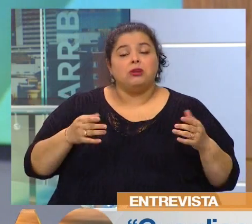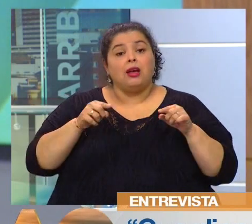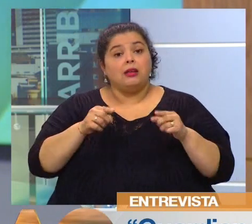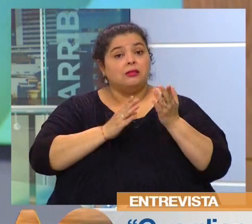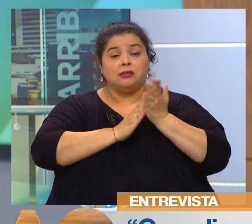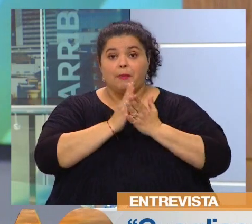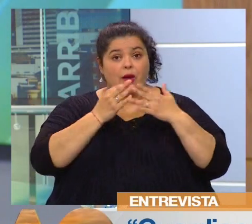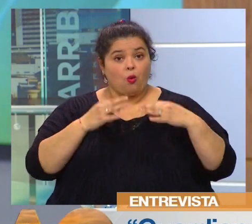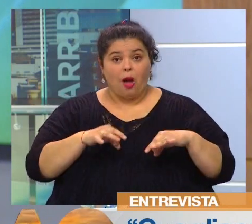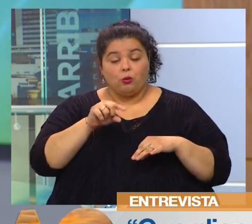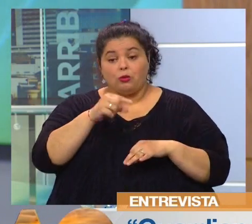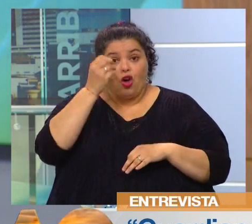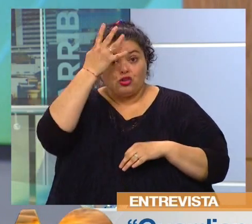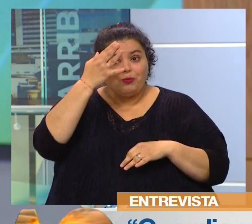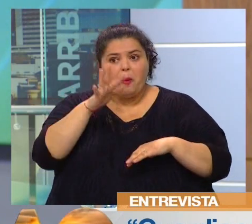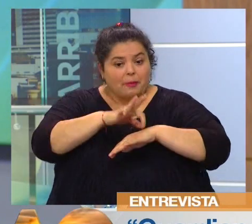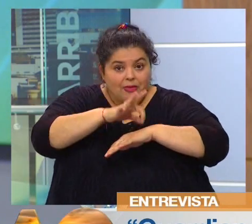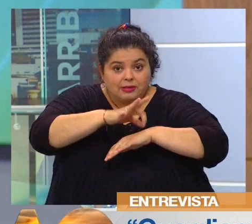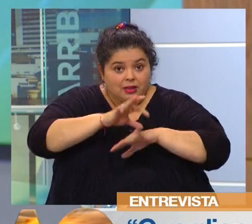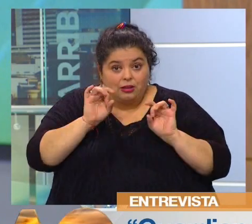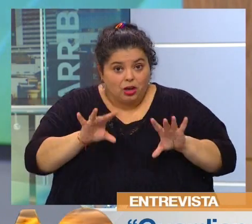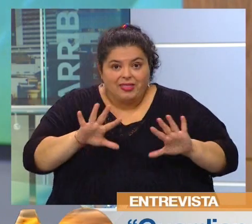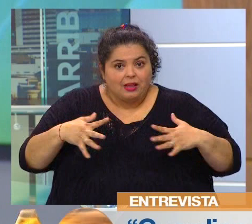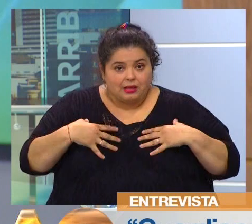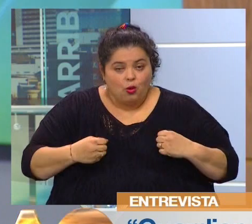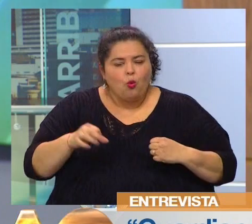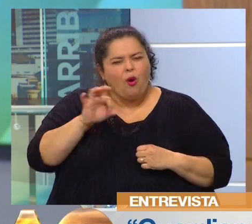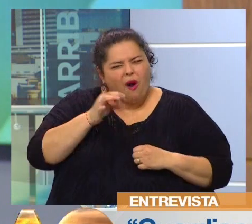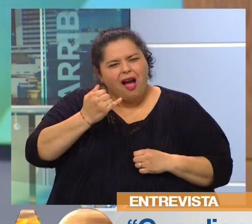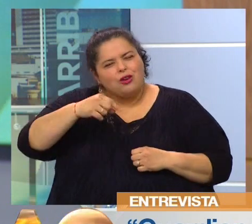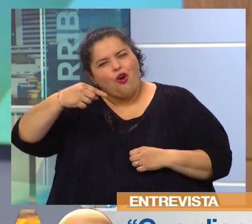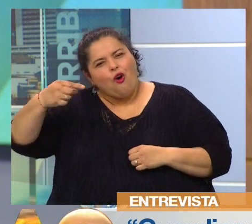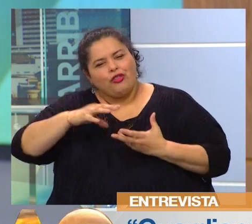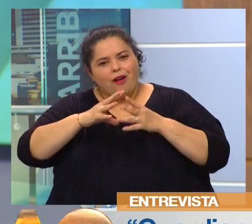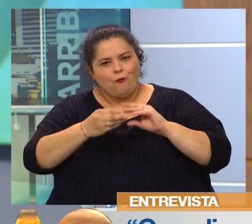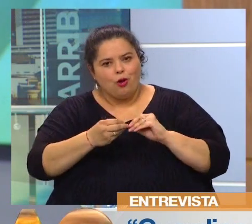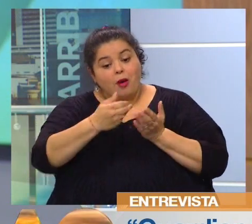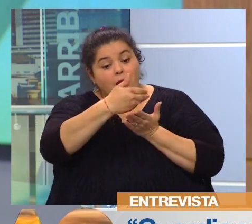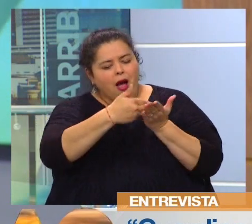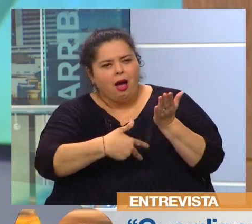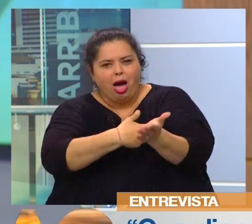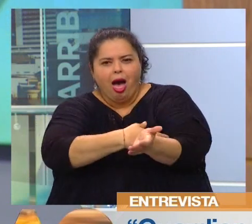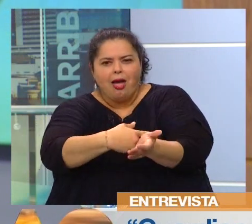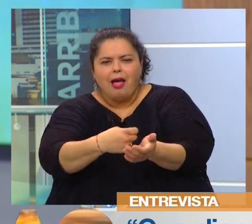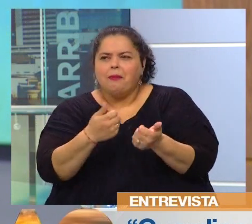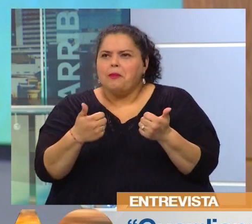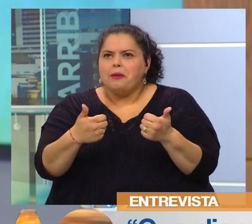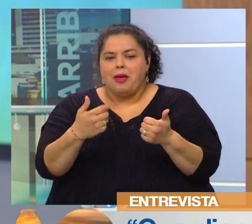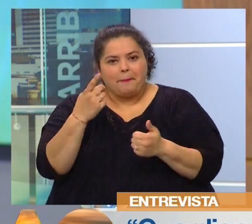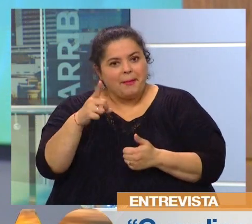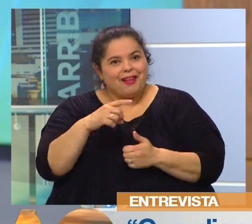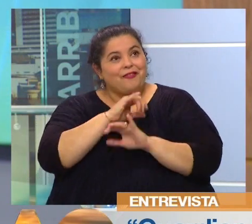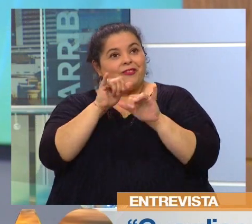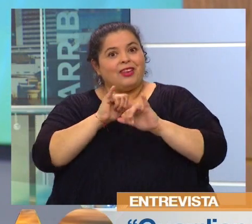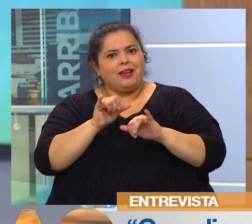solamente médico hegemónico de lo que es la salud, y porque los papeles y los análisis dicen que está todo bien, ya marchamos felices, pero hay